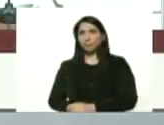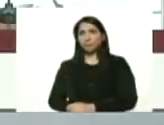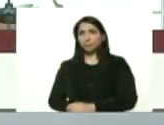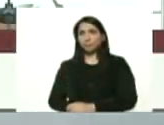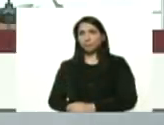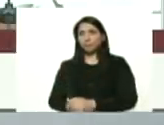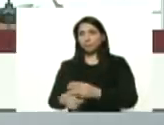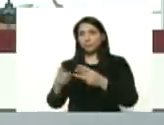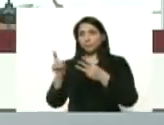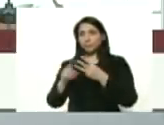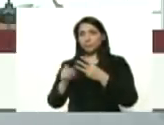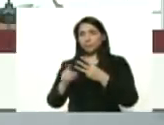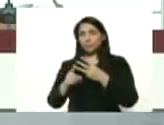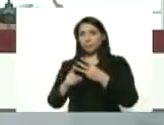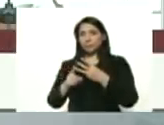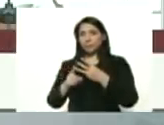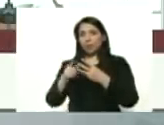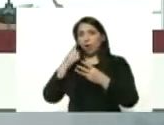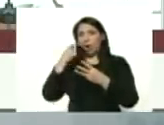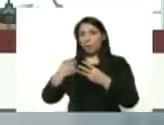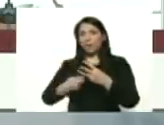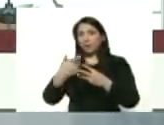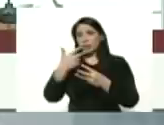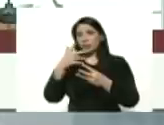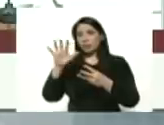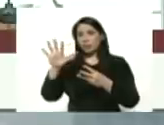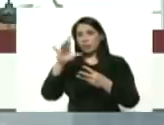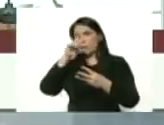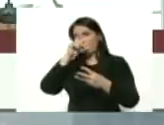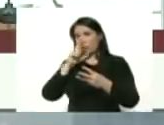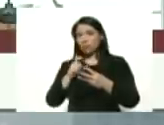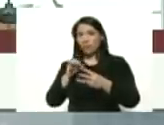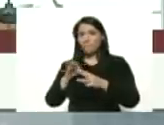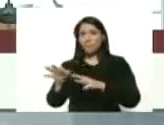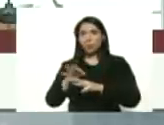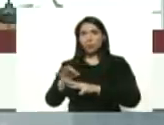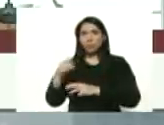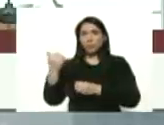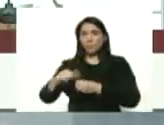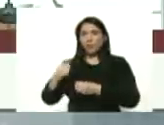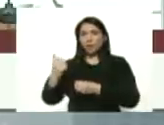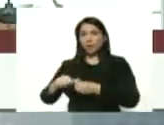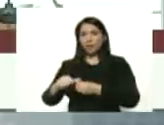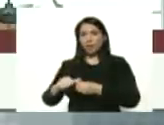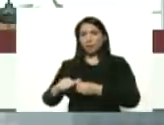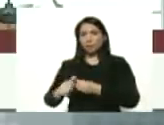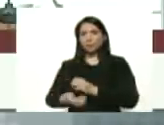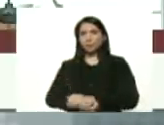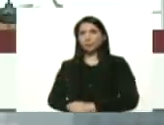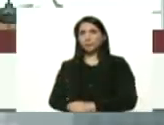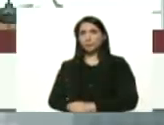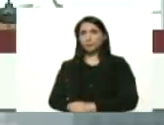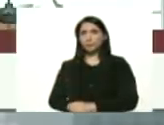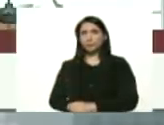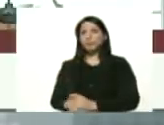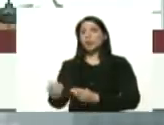hombre de 35 años municipio Maracaibo en Ida Alfonso Vázquez vive